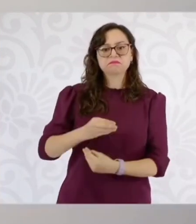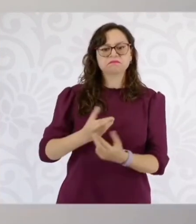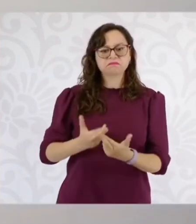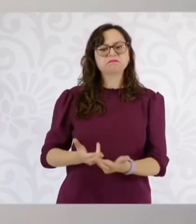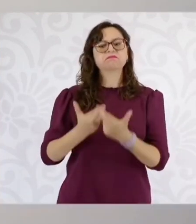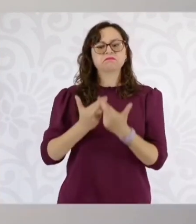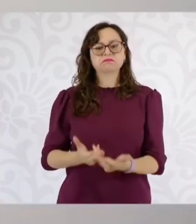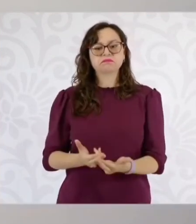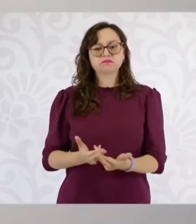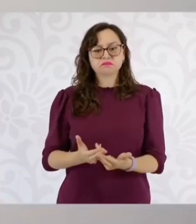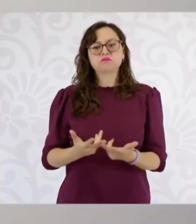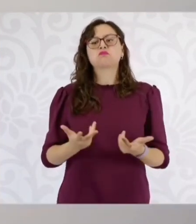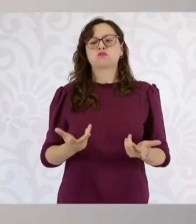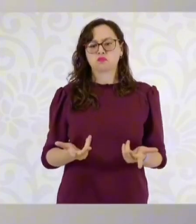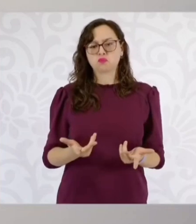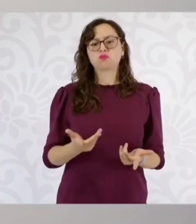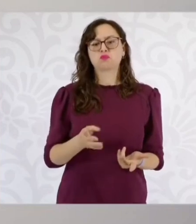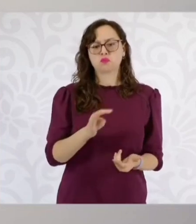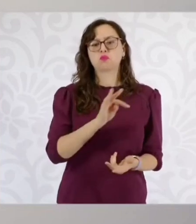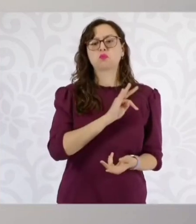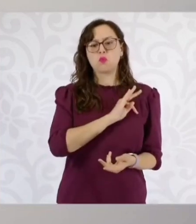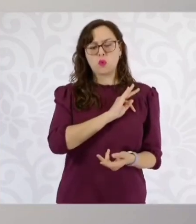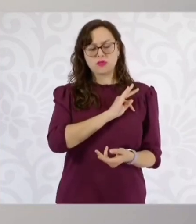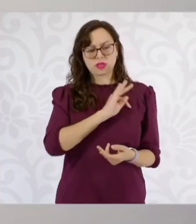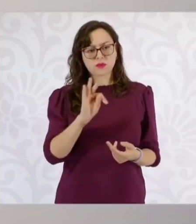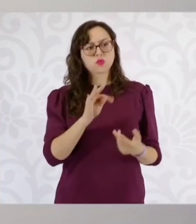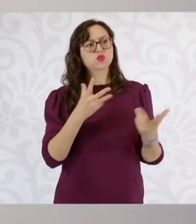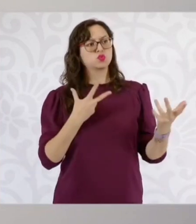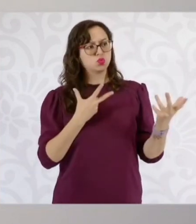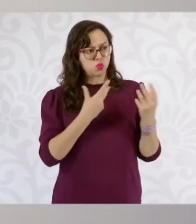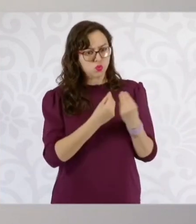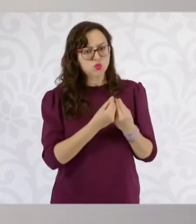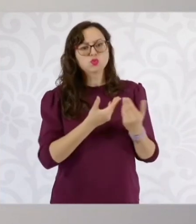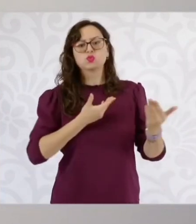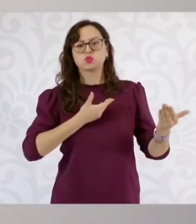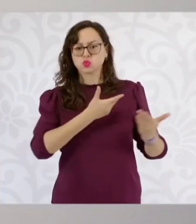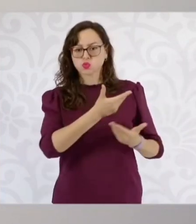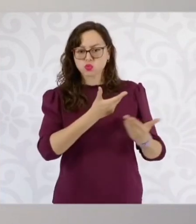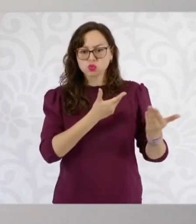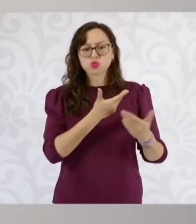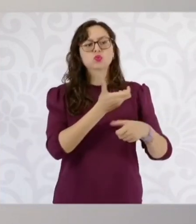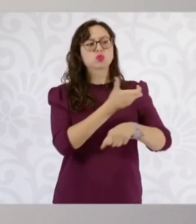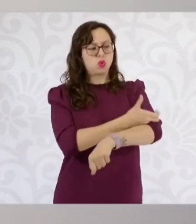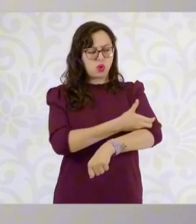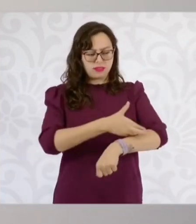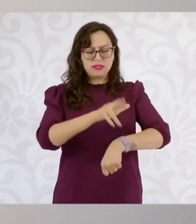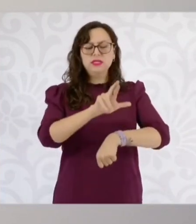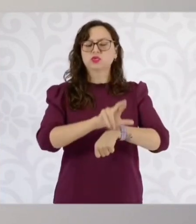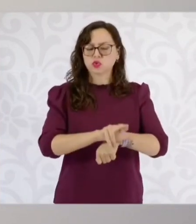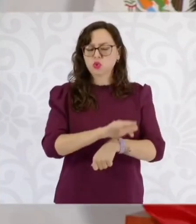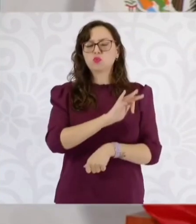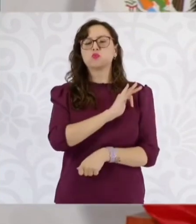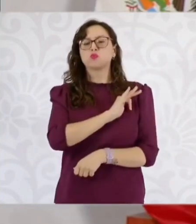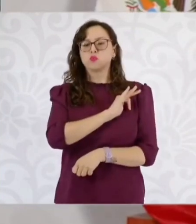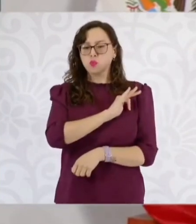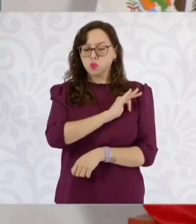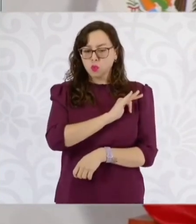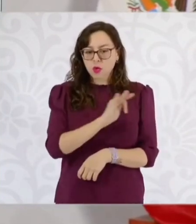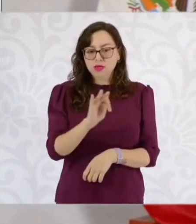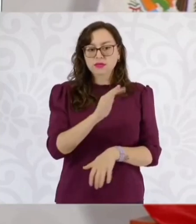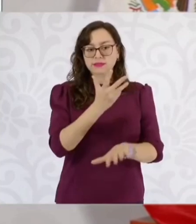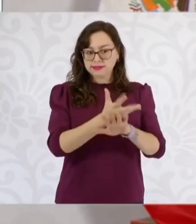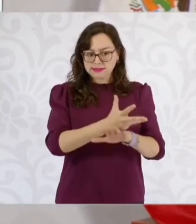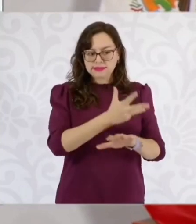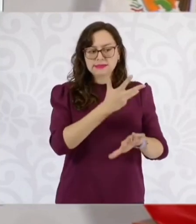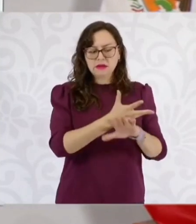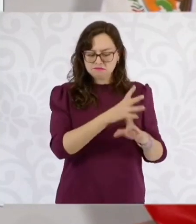colaboración, coordinación con el gobierno particularmente